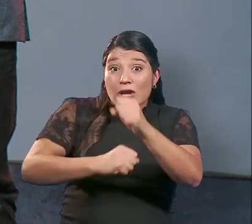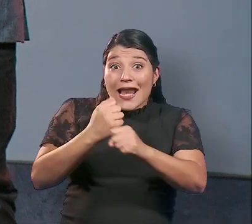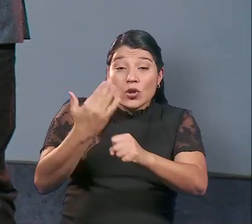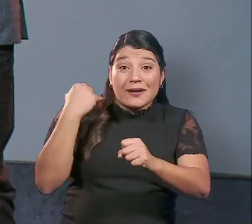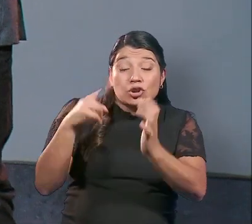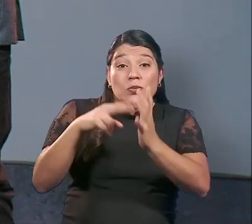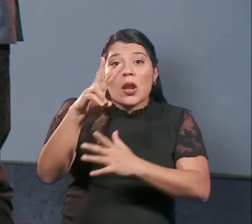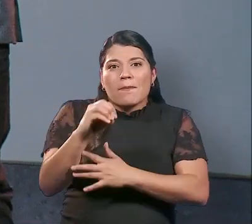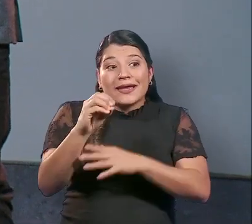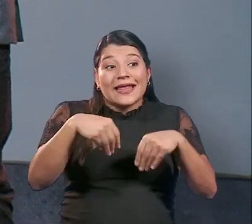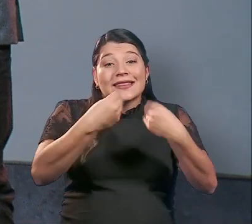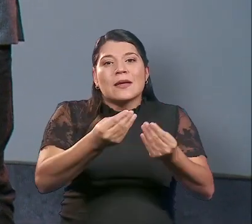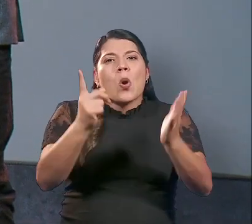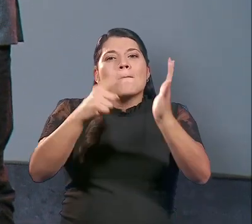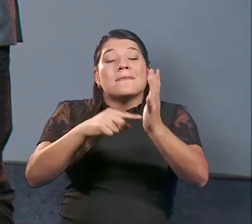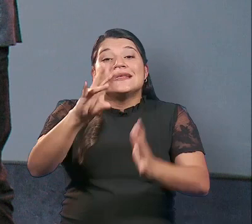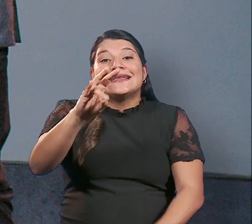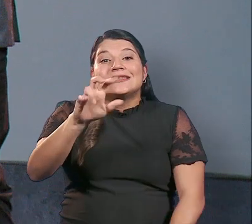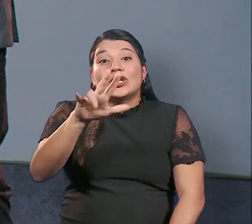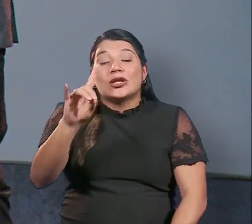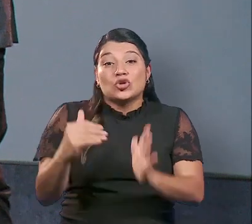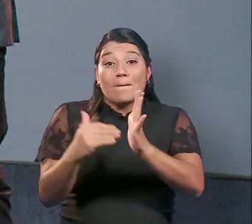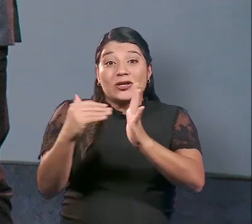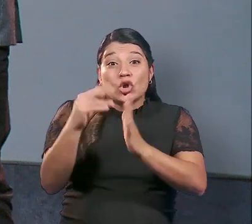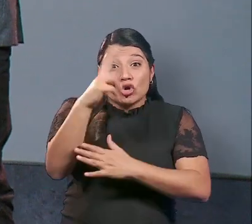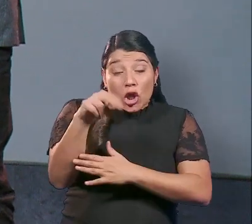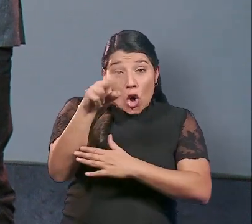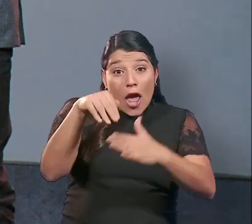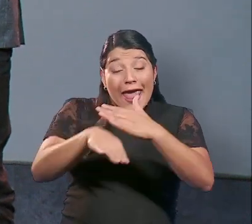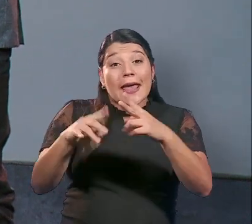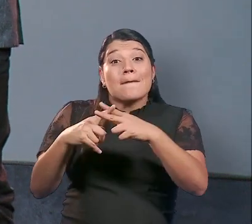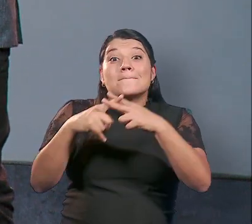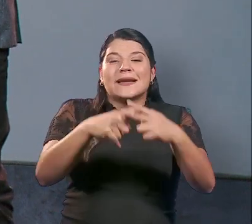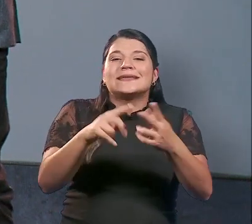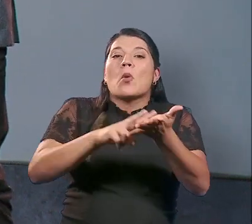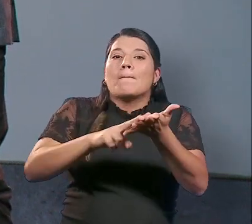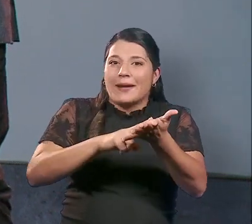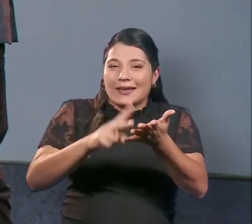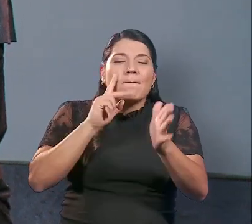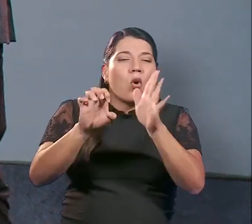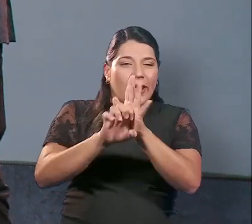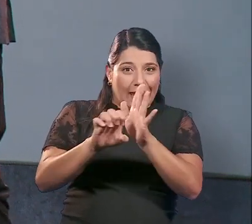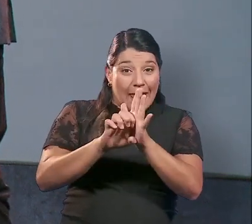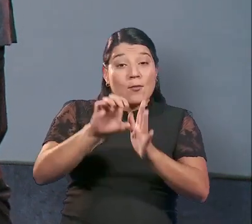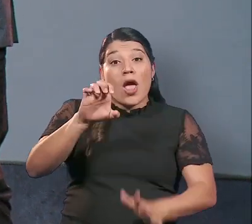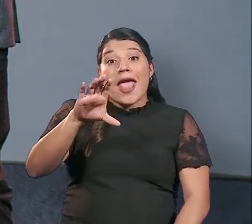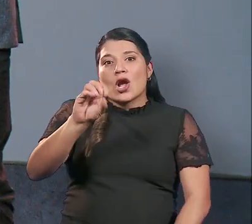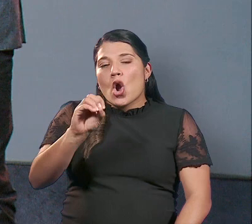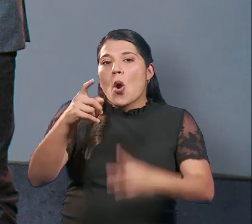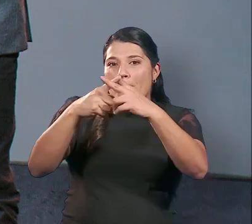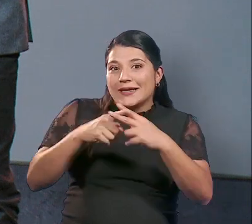2020 un total de 1.738 millones de colones en líneas de productos verdes, como la línea de